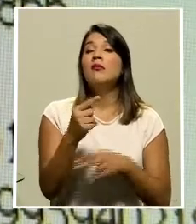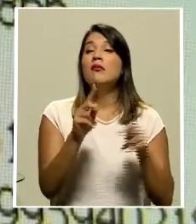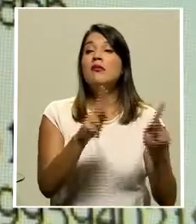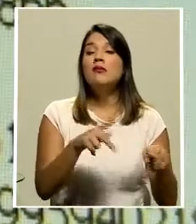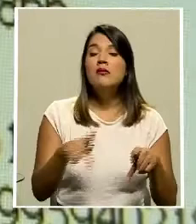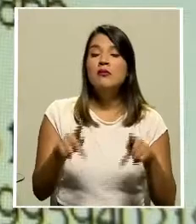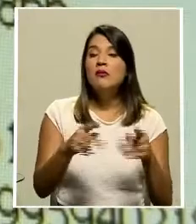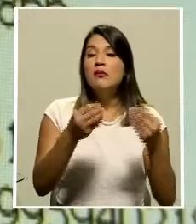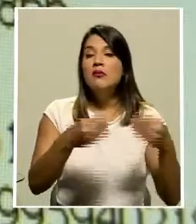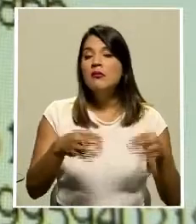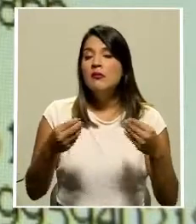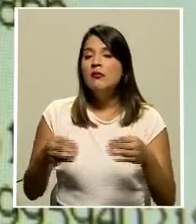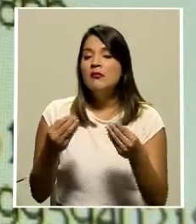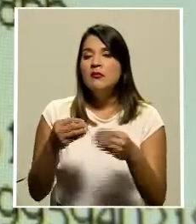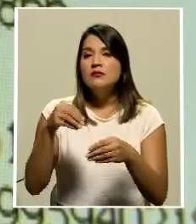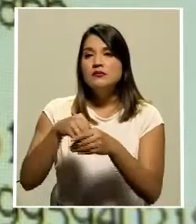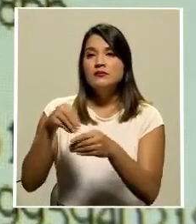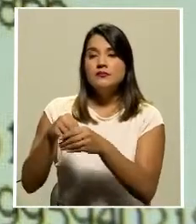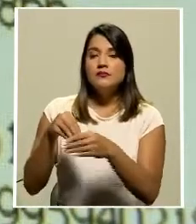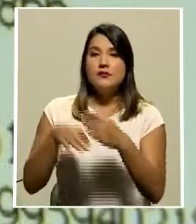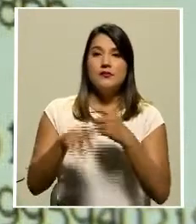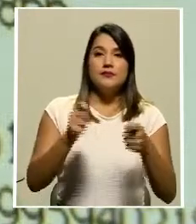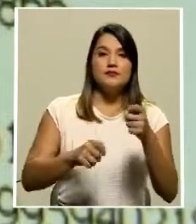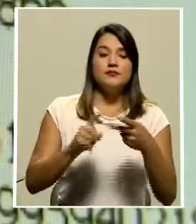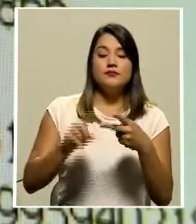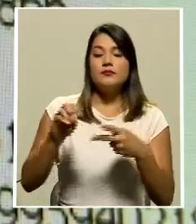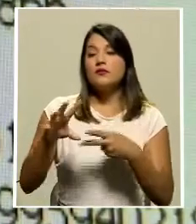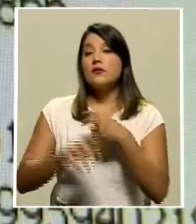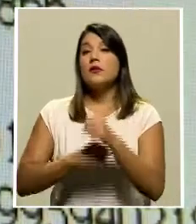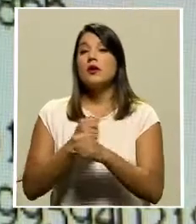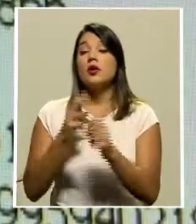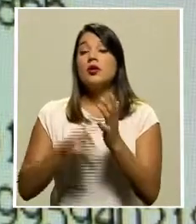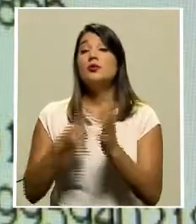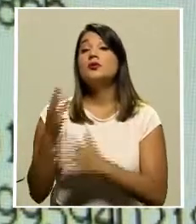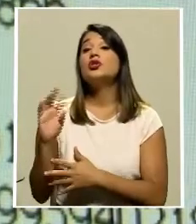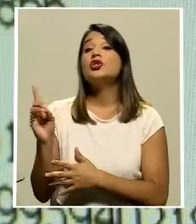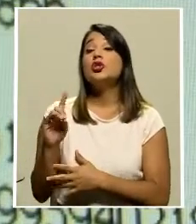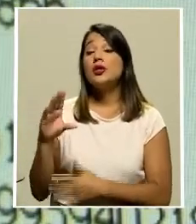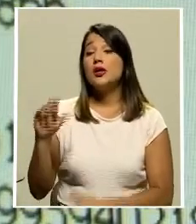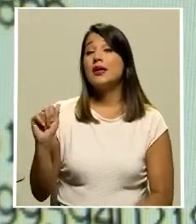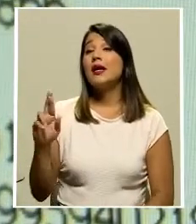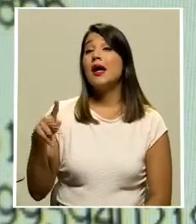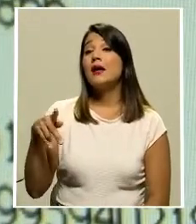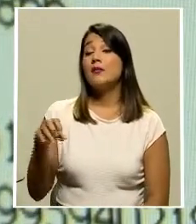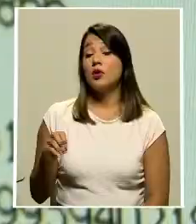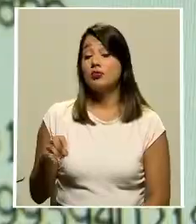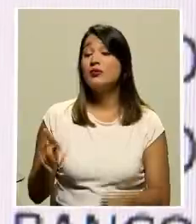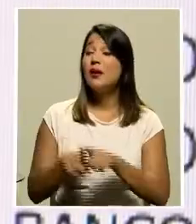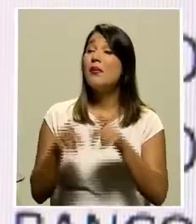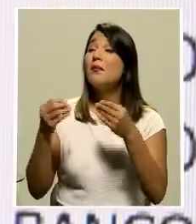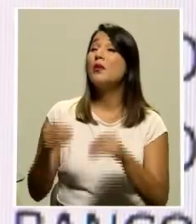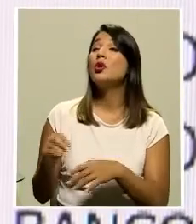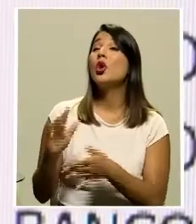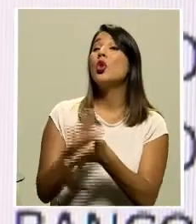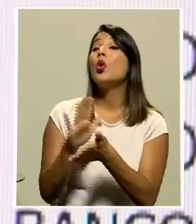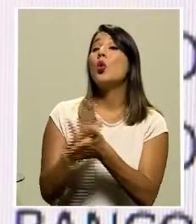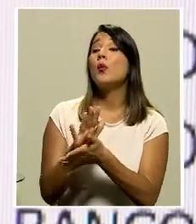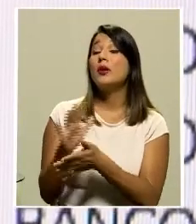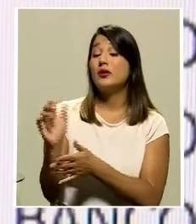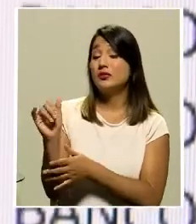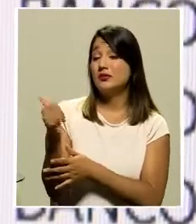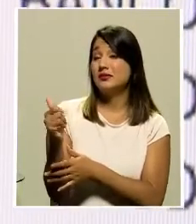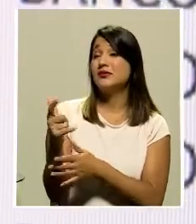Fallas se le perdió la billetera entre septiembre y octubre de 2019 en la Carpio con sus documentos de identificación y su carnet policial